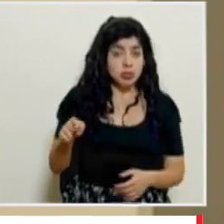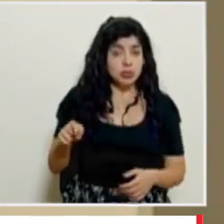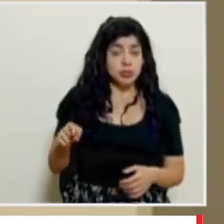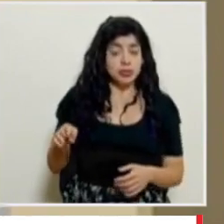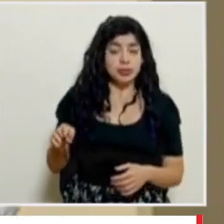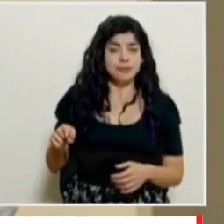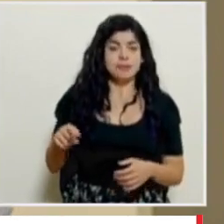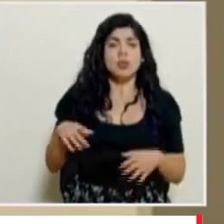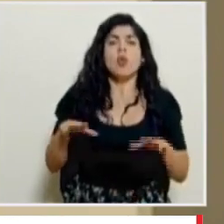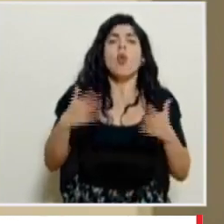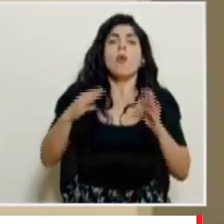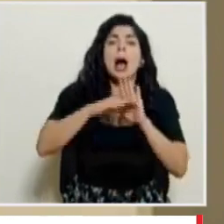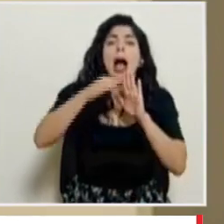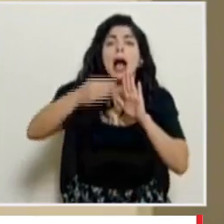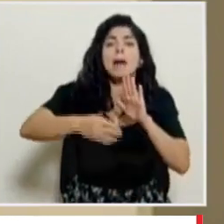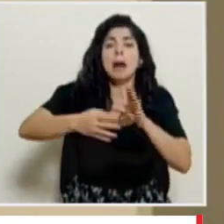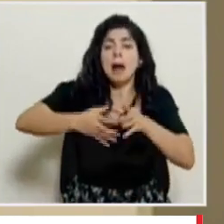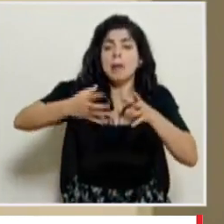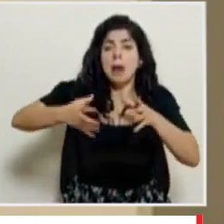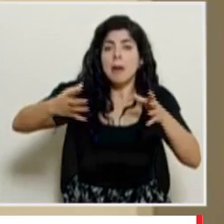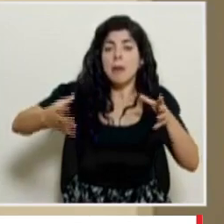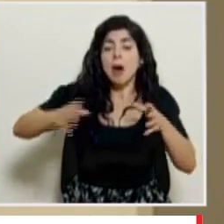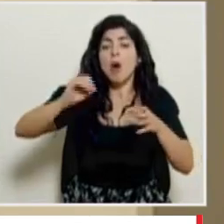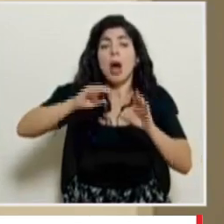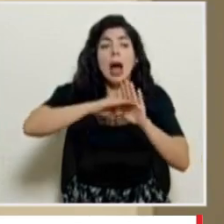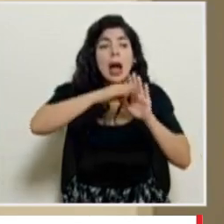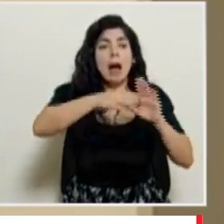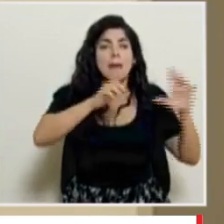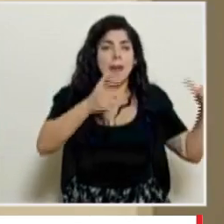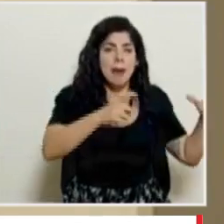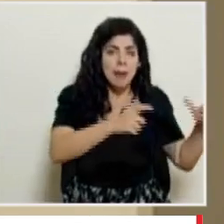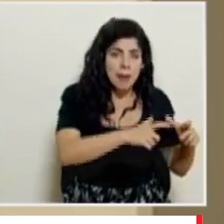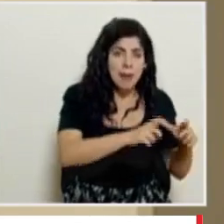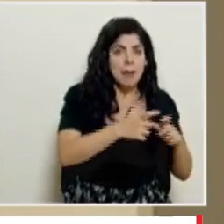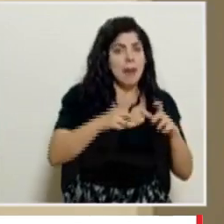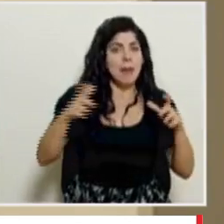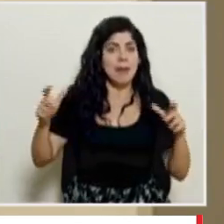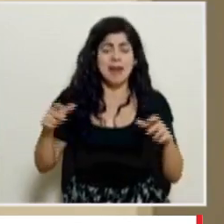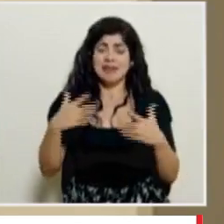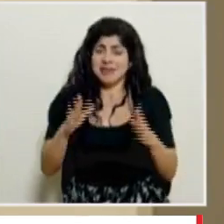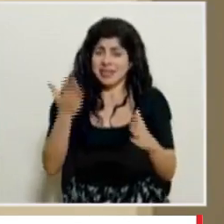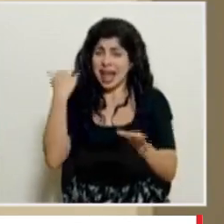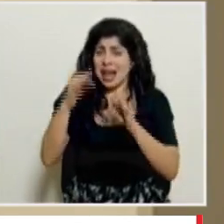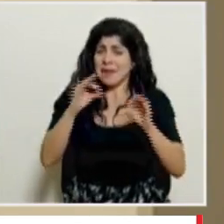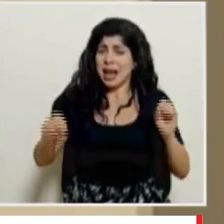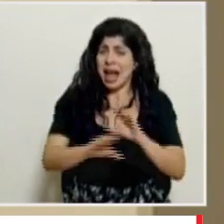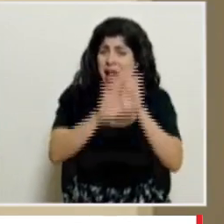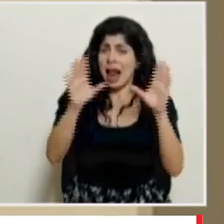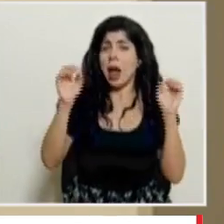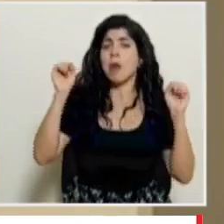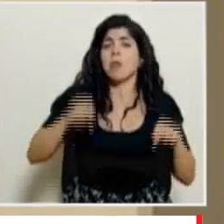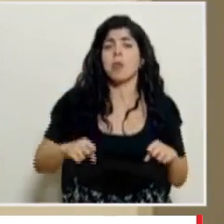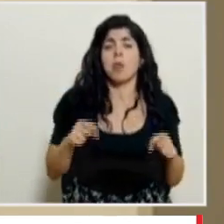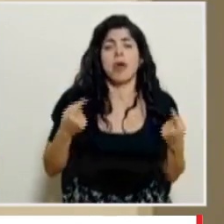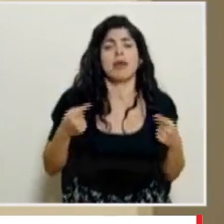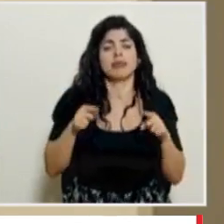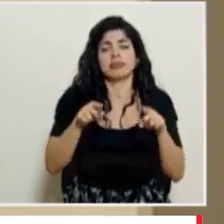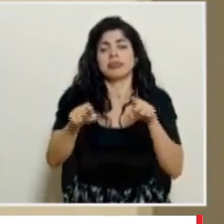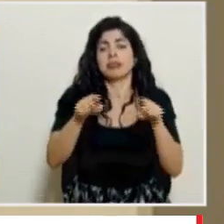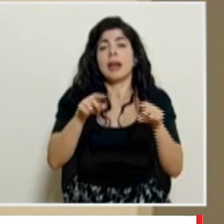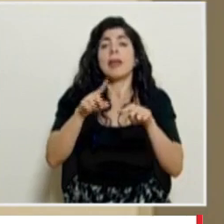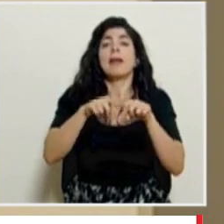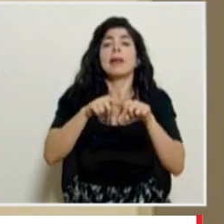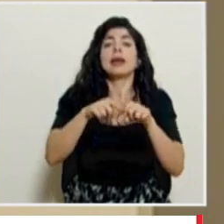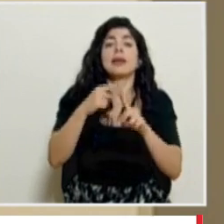expansión de camas y la desescalada de camas fuimos muy claros cuando dijimos de que eso podía ir en las dos vías según la cantidad de casos